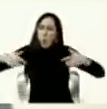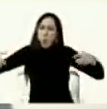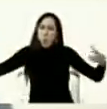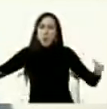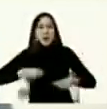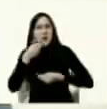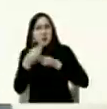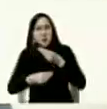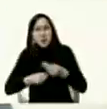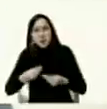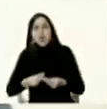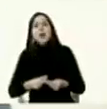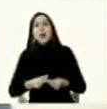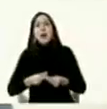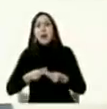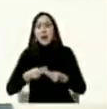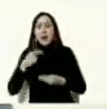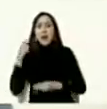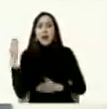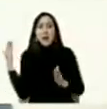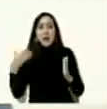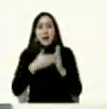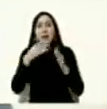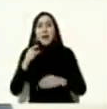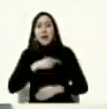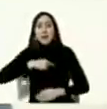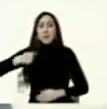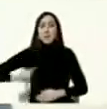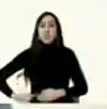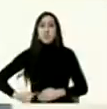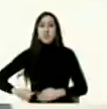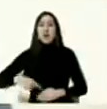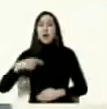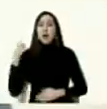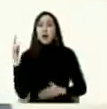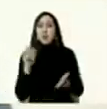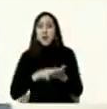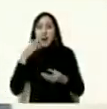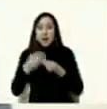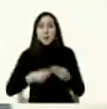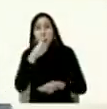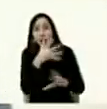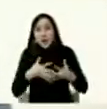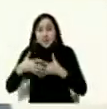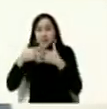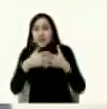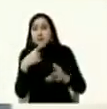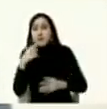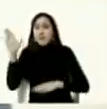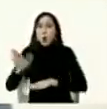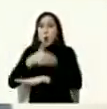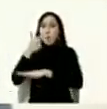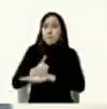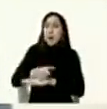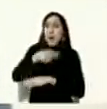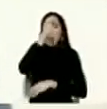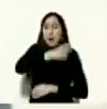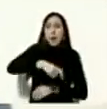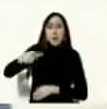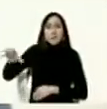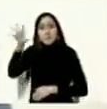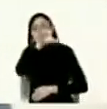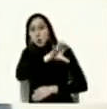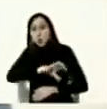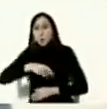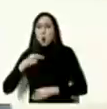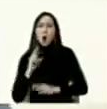estigmatización de China y China declara que Estados Unidos está echando la culpa a los demás por su mala